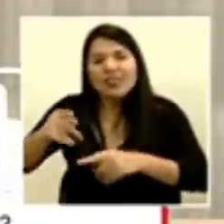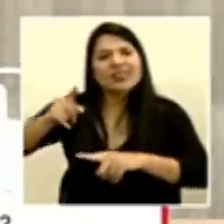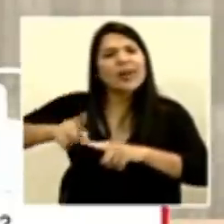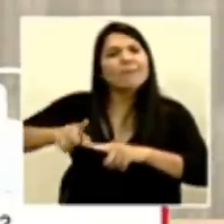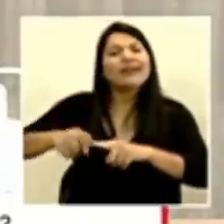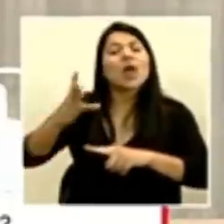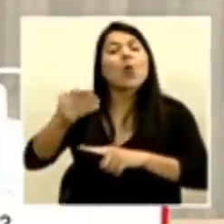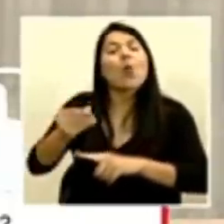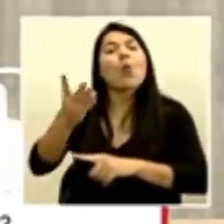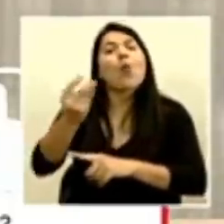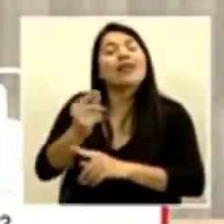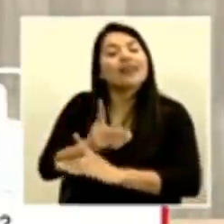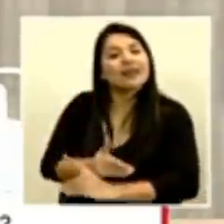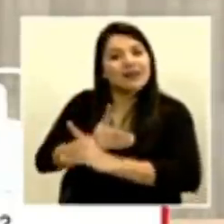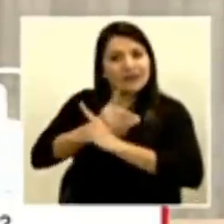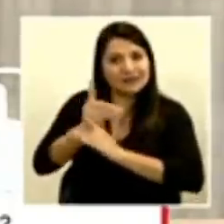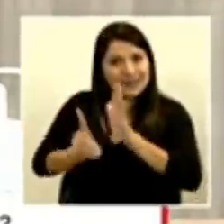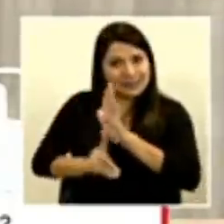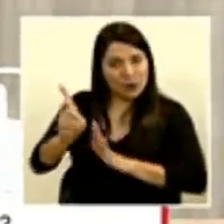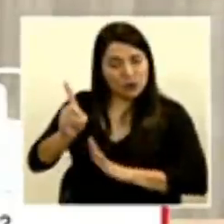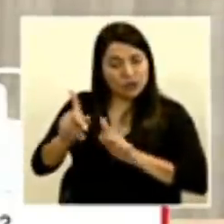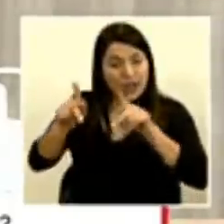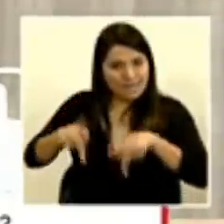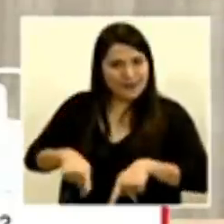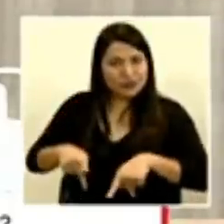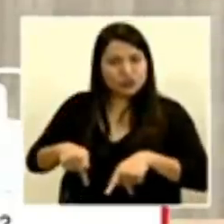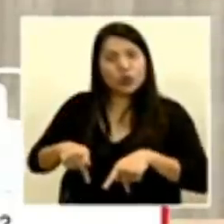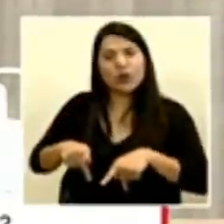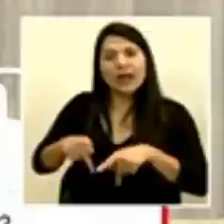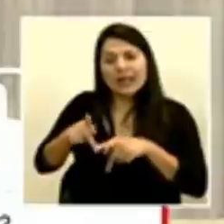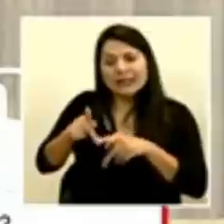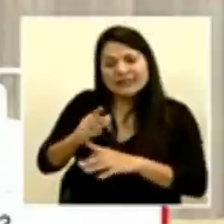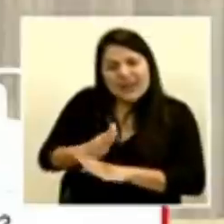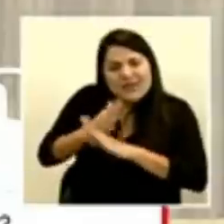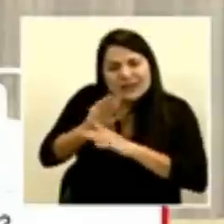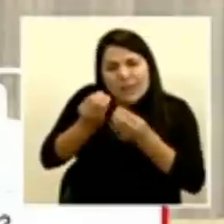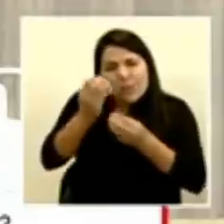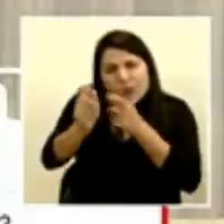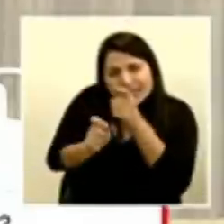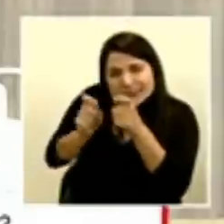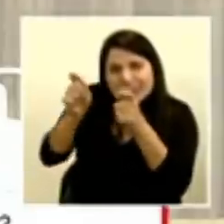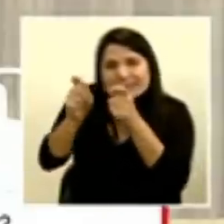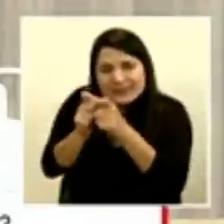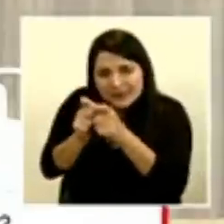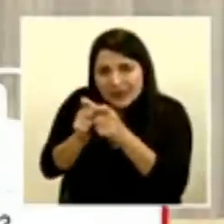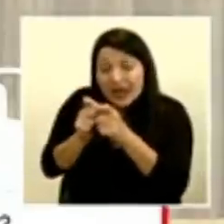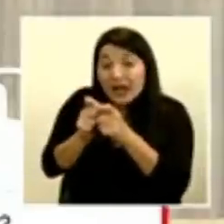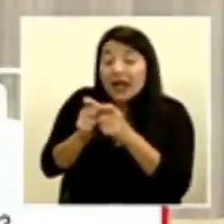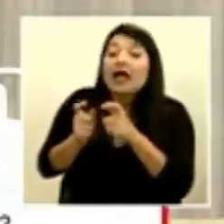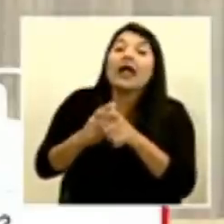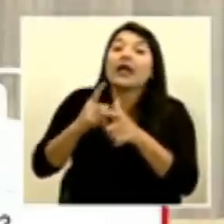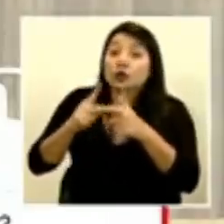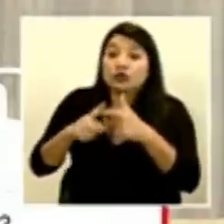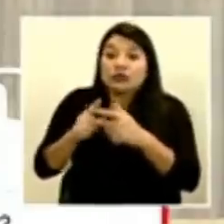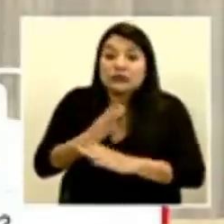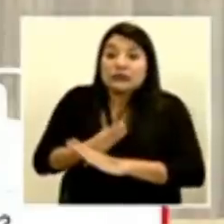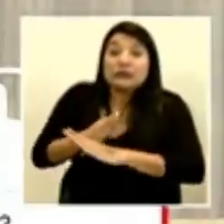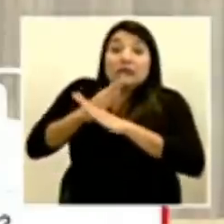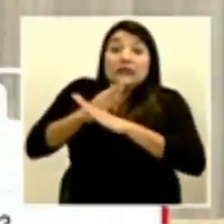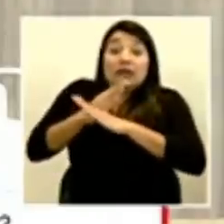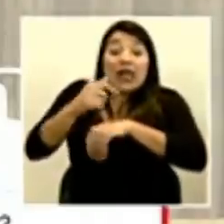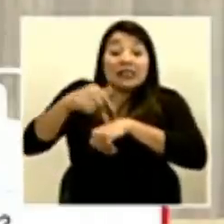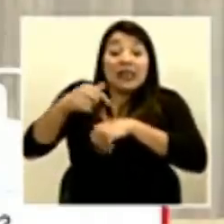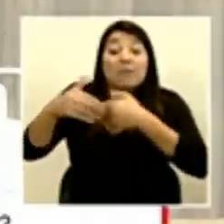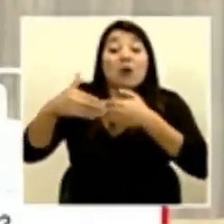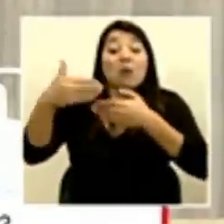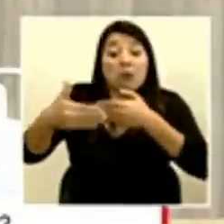son defensas, son inmunoglobulinas muy específicas, que alcanzan cierto nivel y que después también empiezan a bajar. Por eso es que la inmunidad